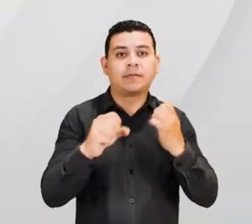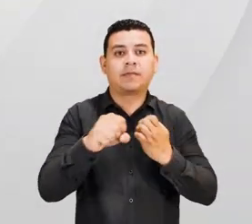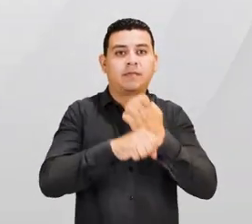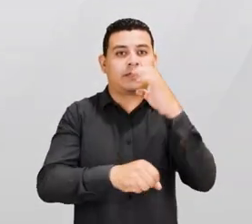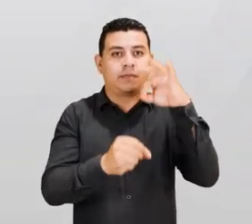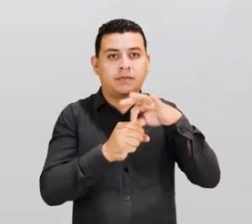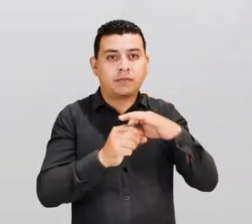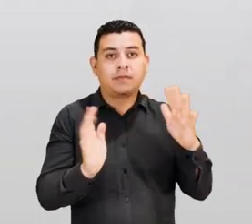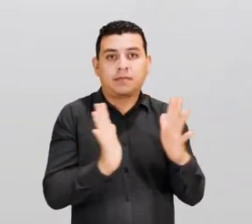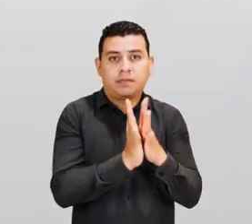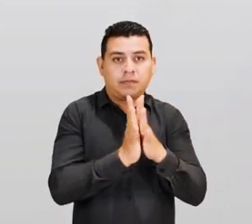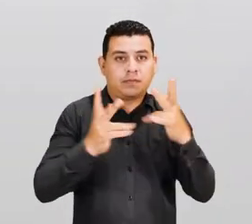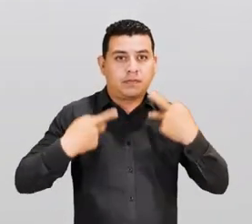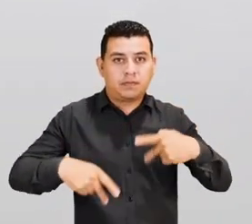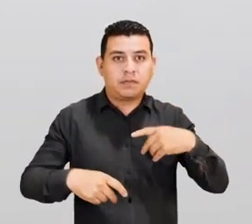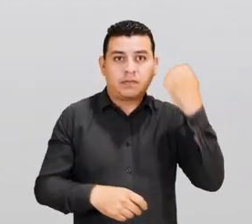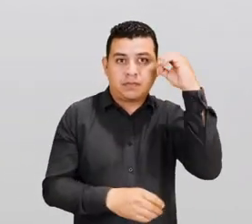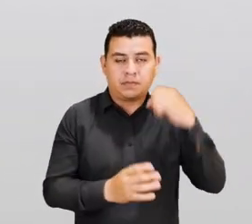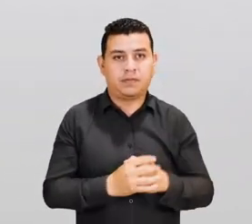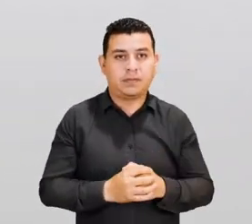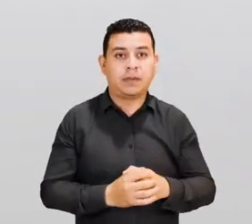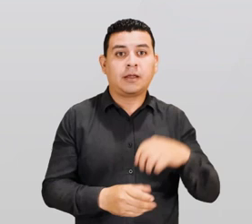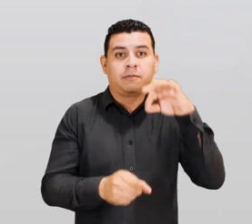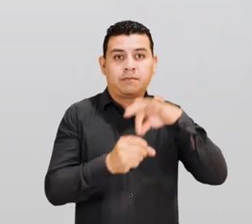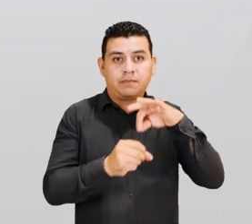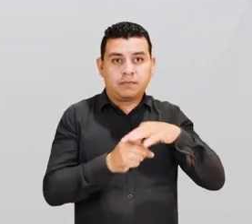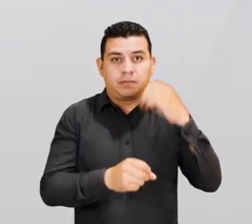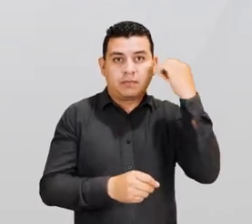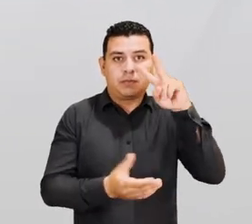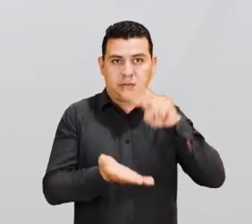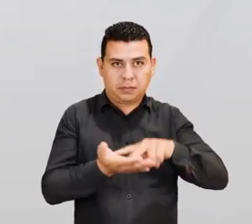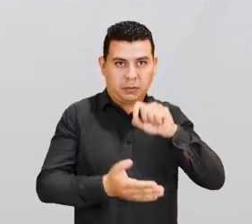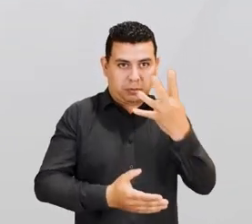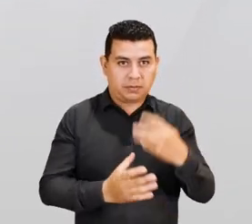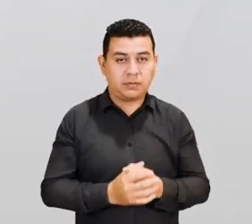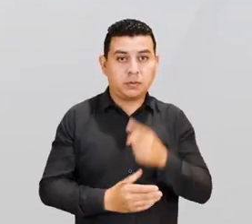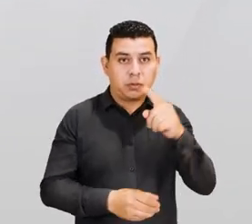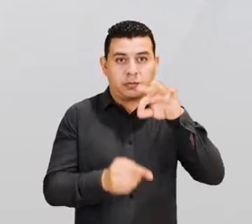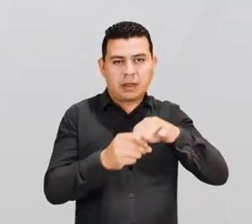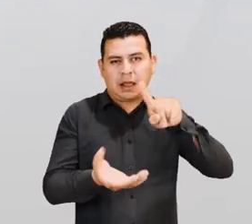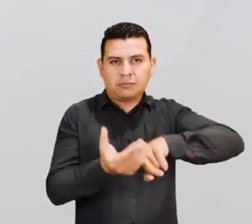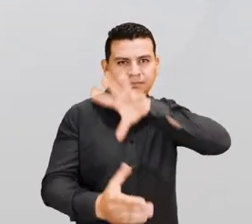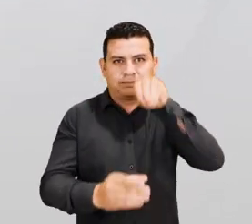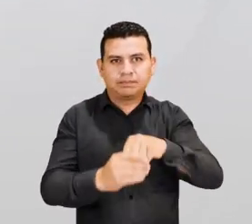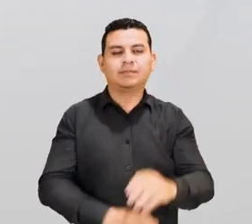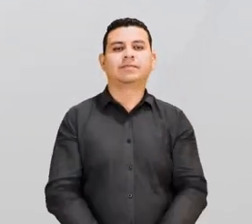Estatal Electoral y de Participación Ciudadana de Oaxaca. Elecciones Oaxaca 2024. Tu voto lo puede todo.